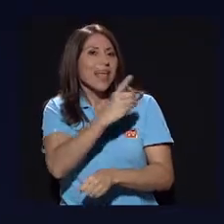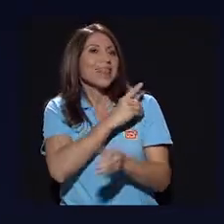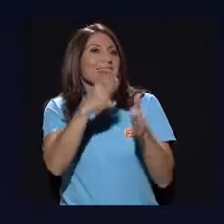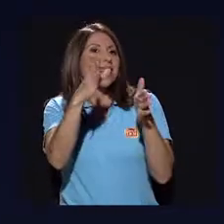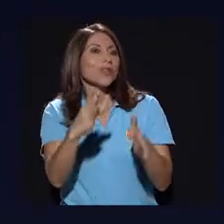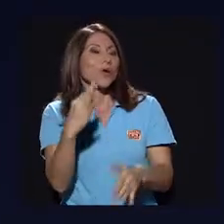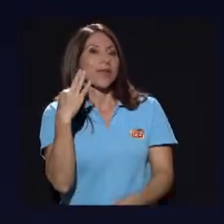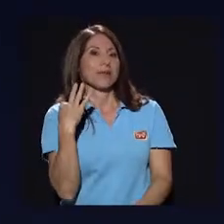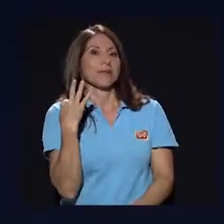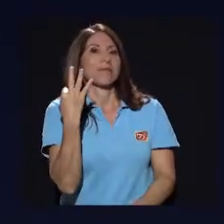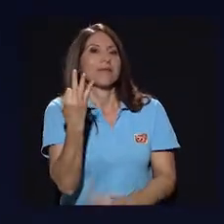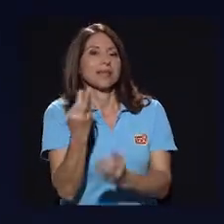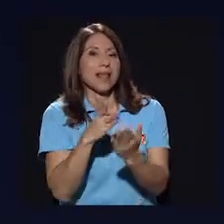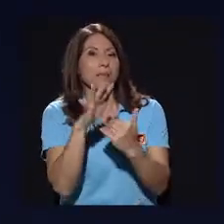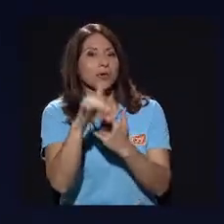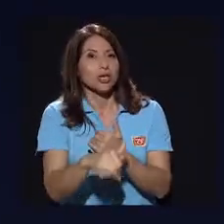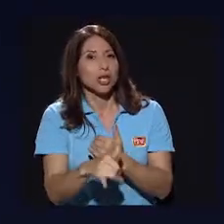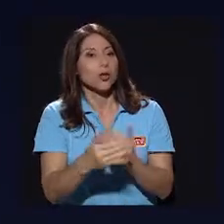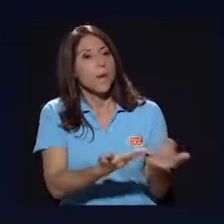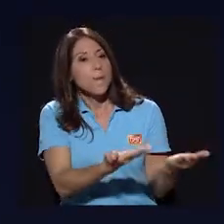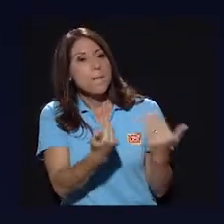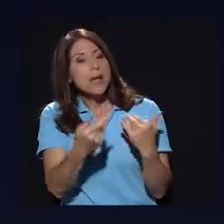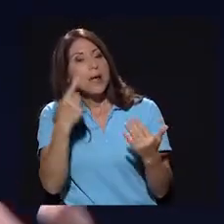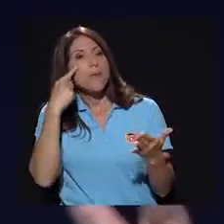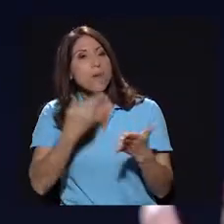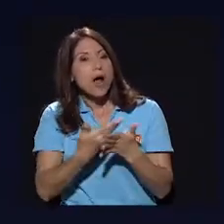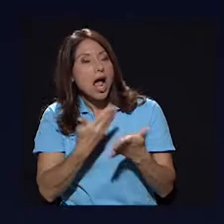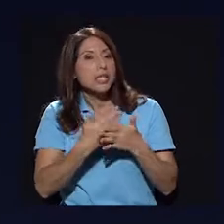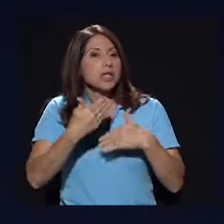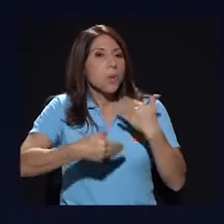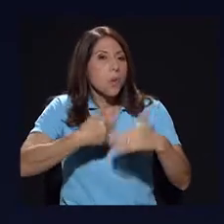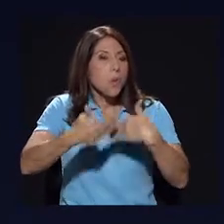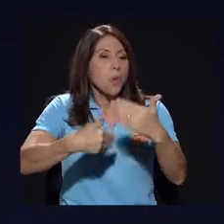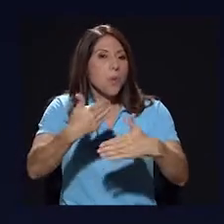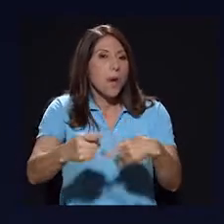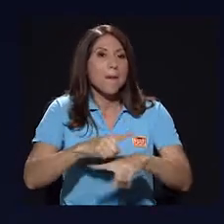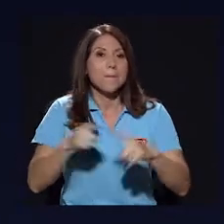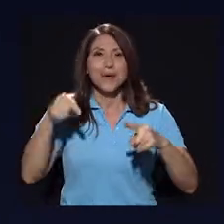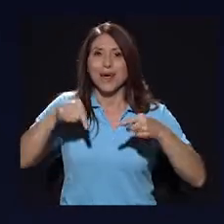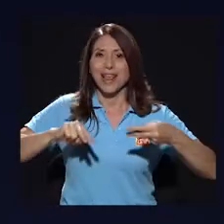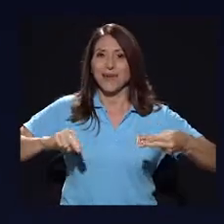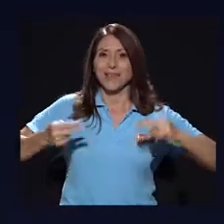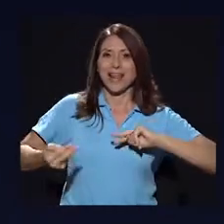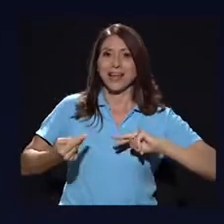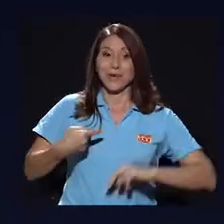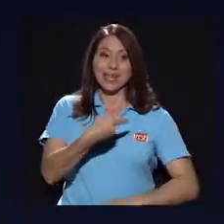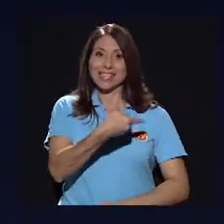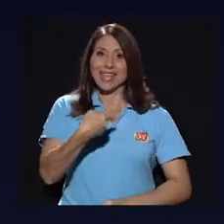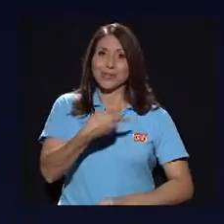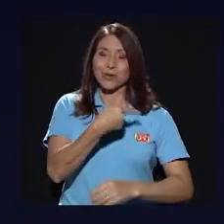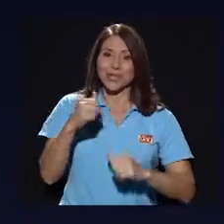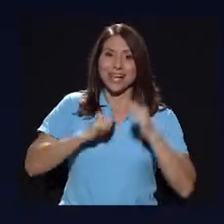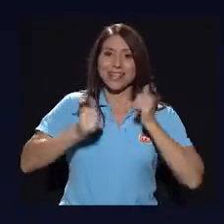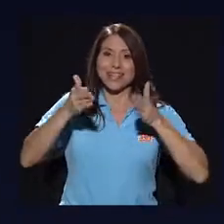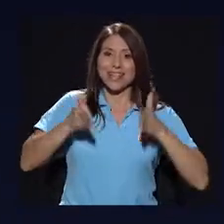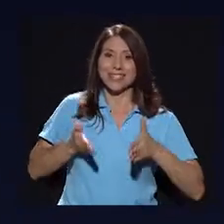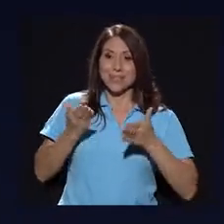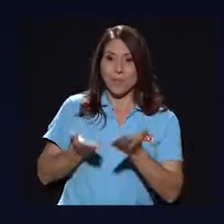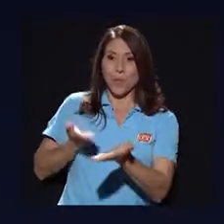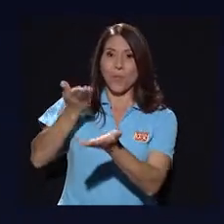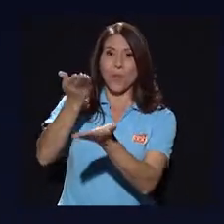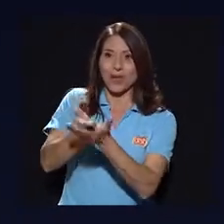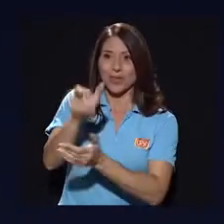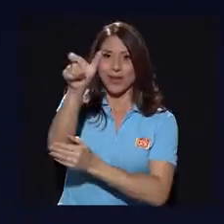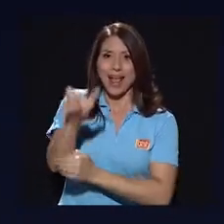Que te invite al proyecto, venía a CM Casting, ¿verdad? A la producción y todo. Aquí al contrario, éramos estas dos actrices que estaban